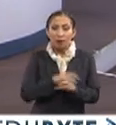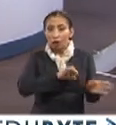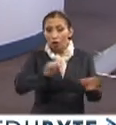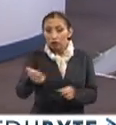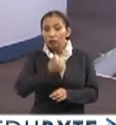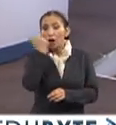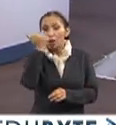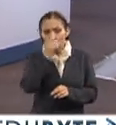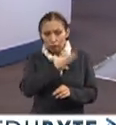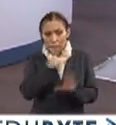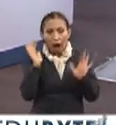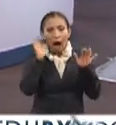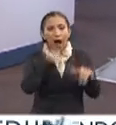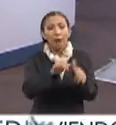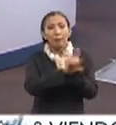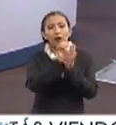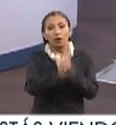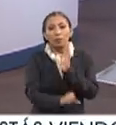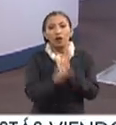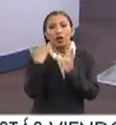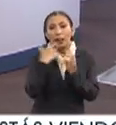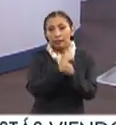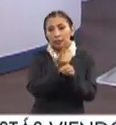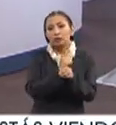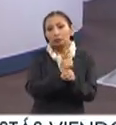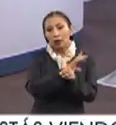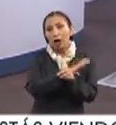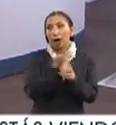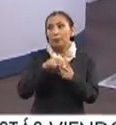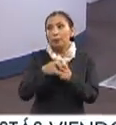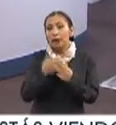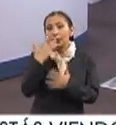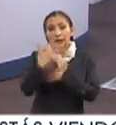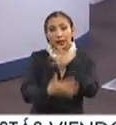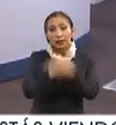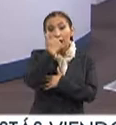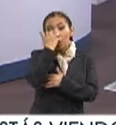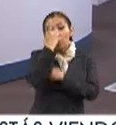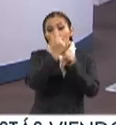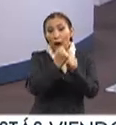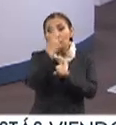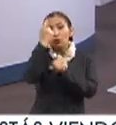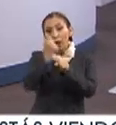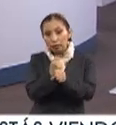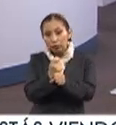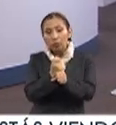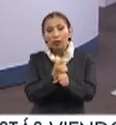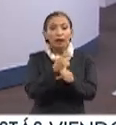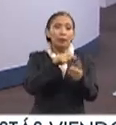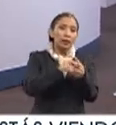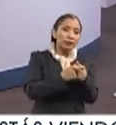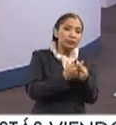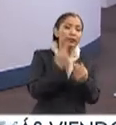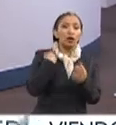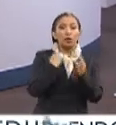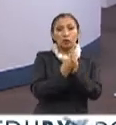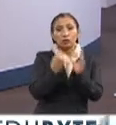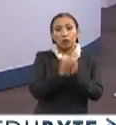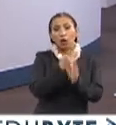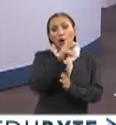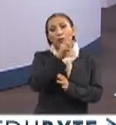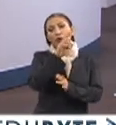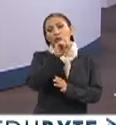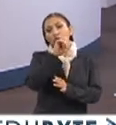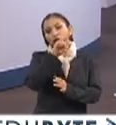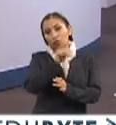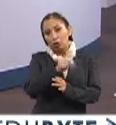los alumnos matriculados, en el caso de la licenciatura, que entran 15 alumnos cada año, que entran 15 también para el curso de producción,